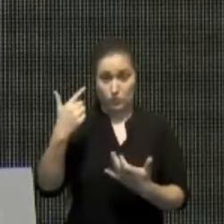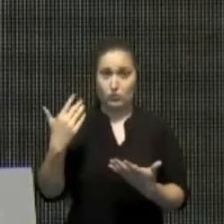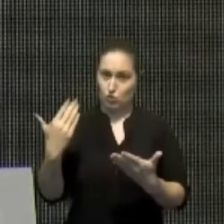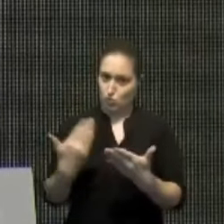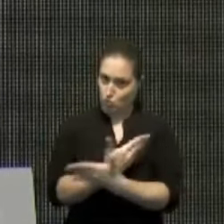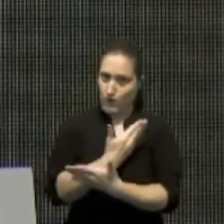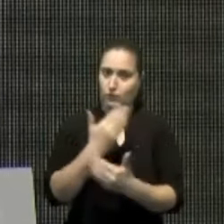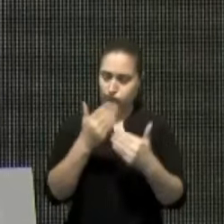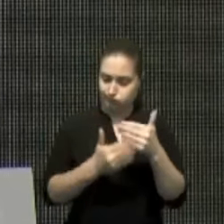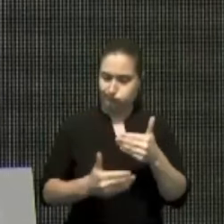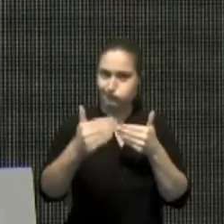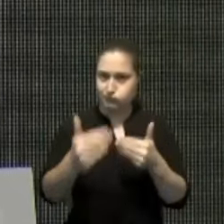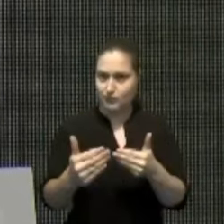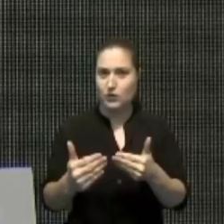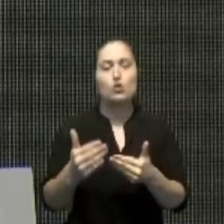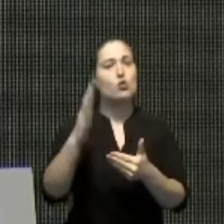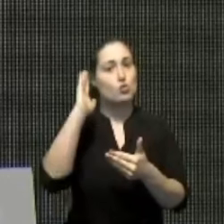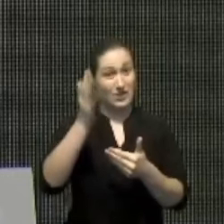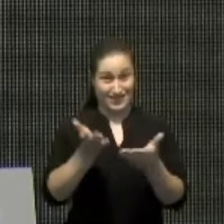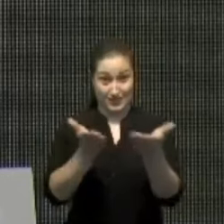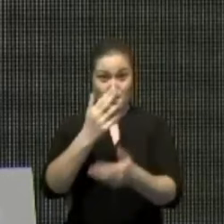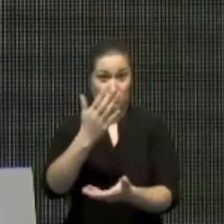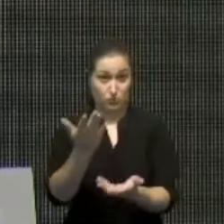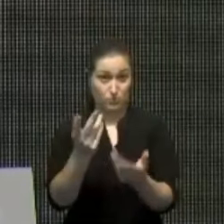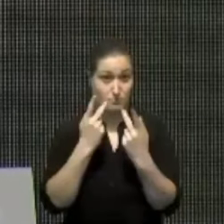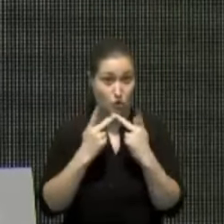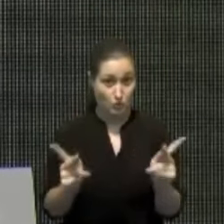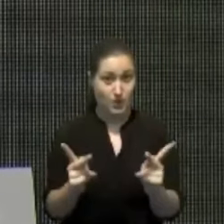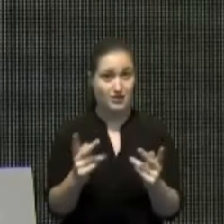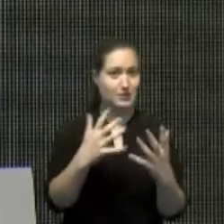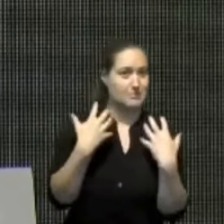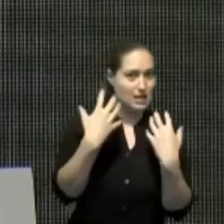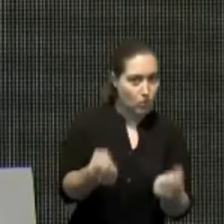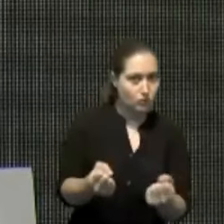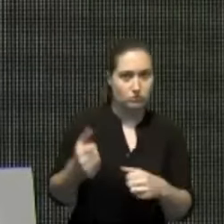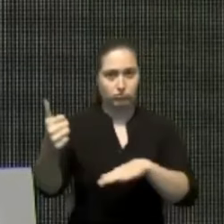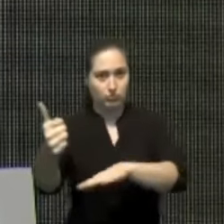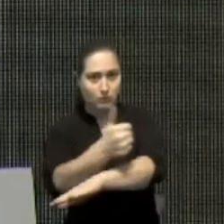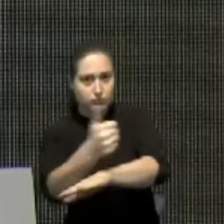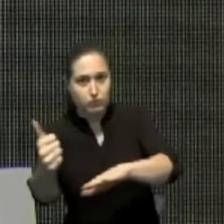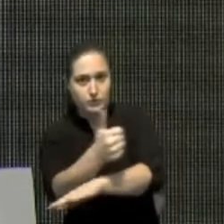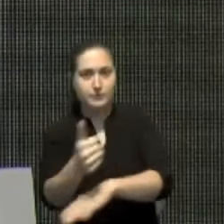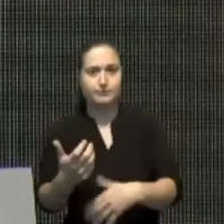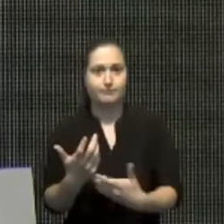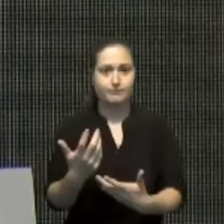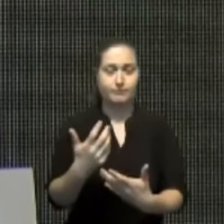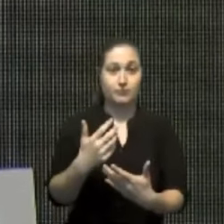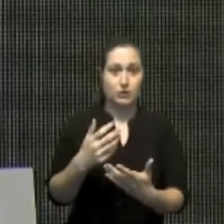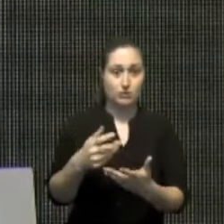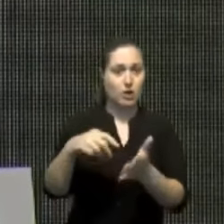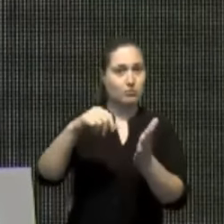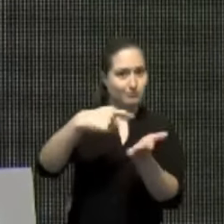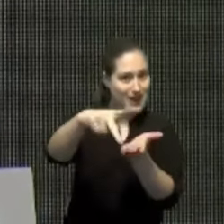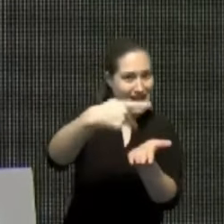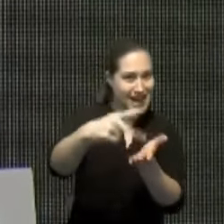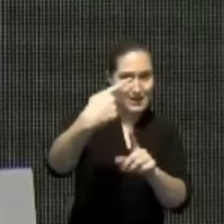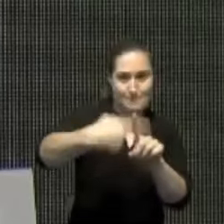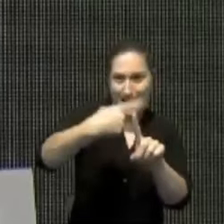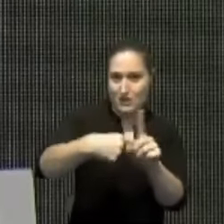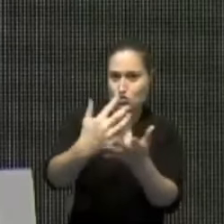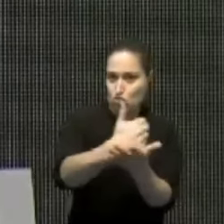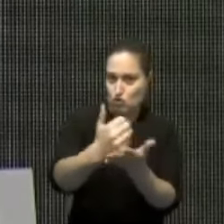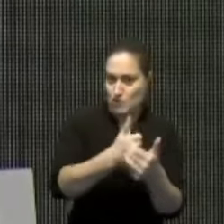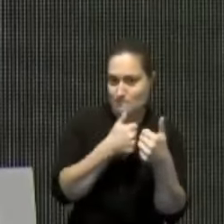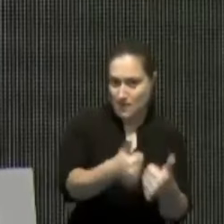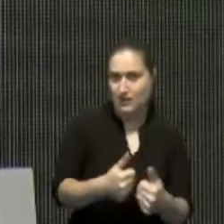implementar grandes cambios en los servicios públicos como salud, transporte, asegurar salarios decentes, igualdad